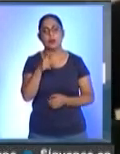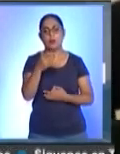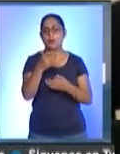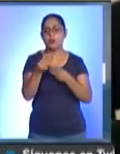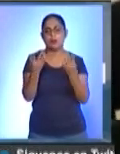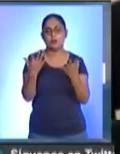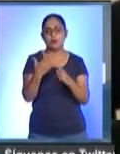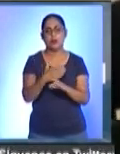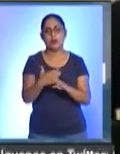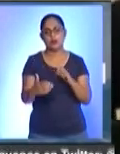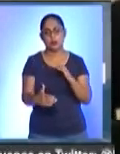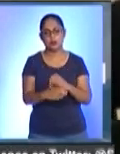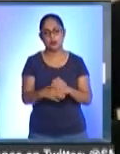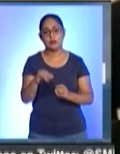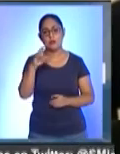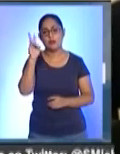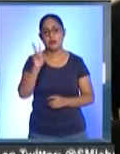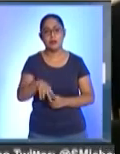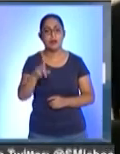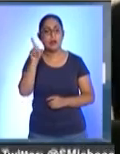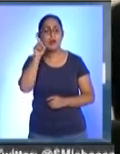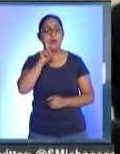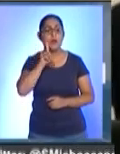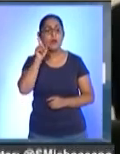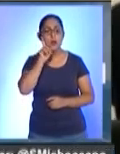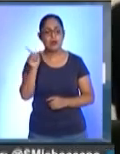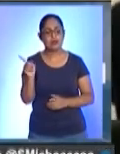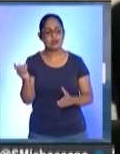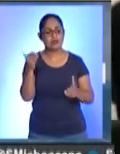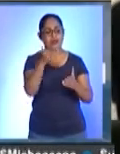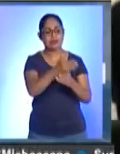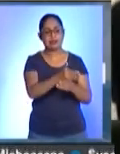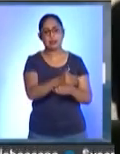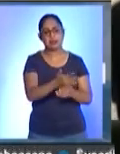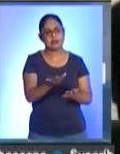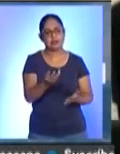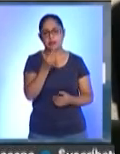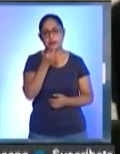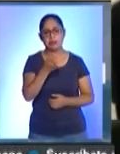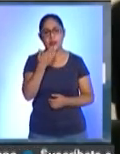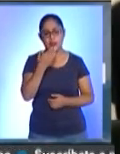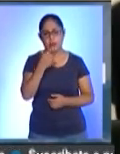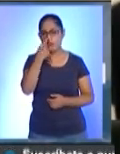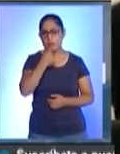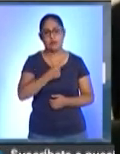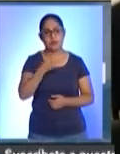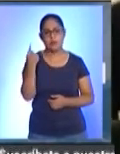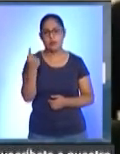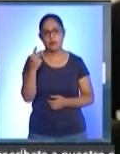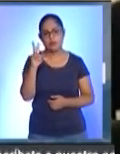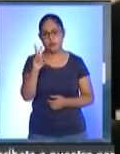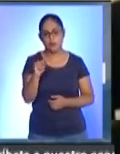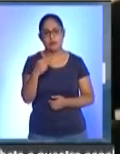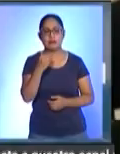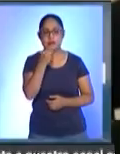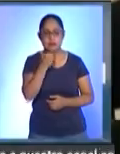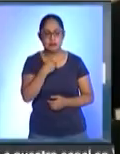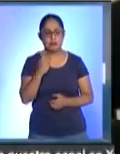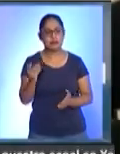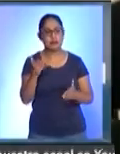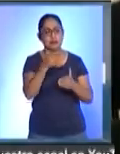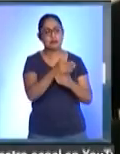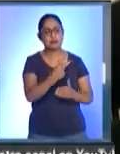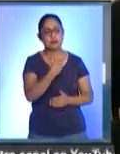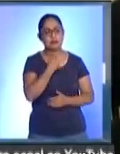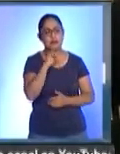muchos factores y que realmente la mujer que llega ahí es porque ya hizo todo un proceso. No es sencillo llegar y reconocerte como